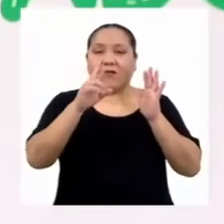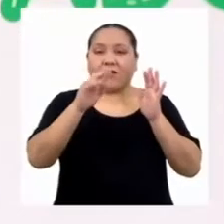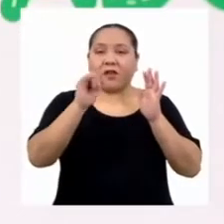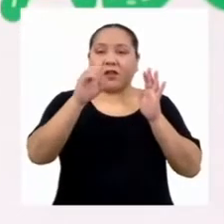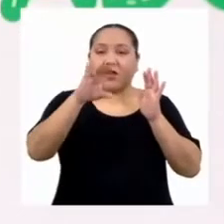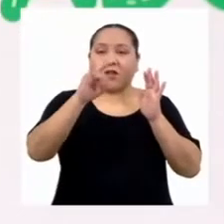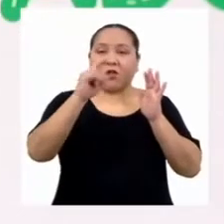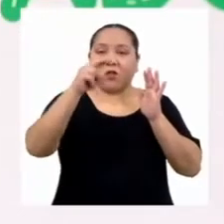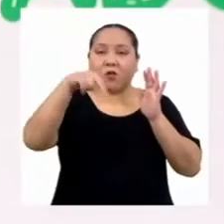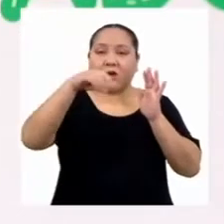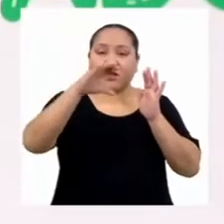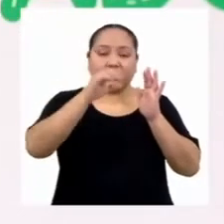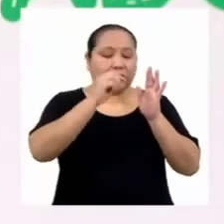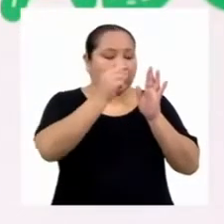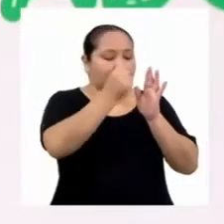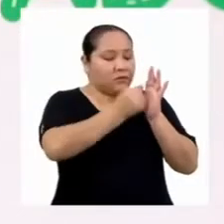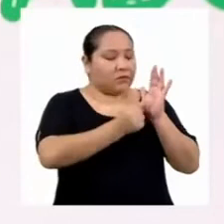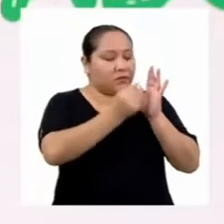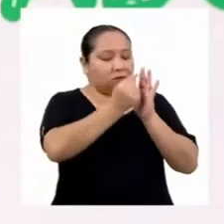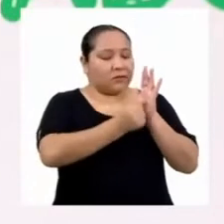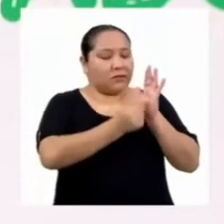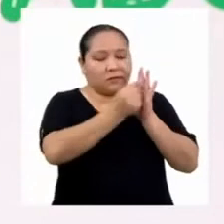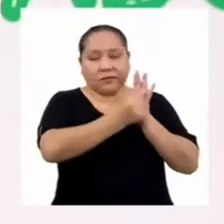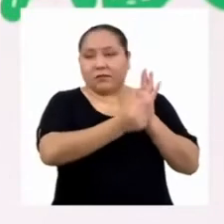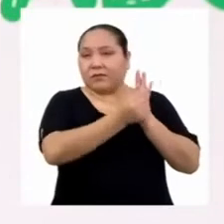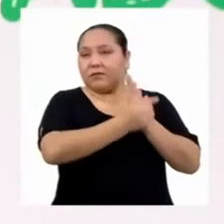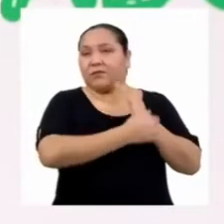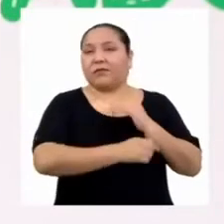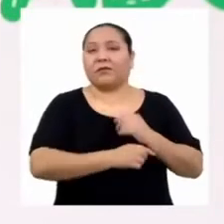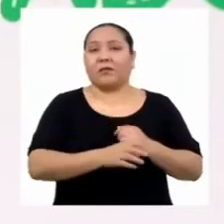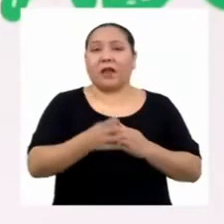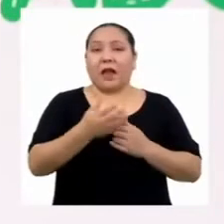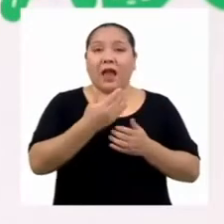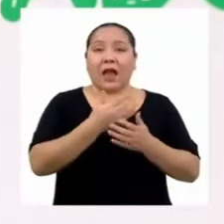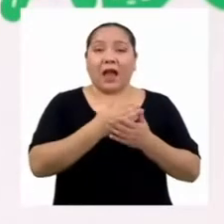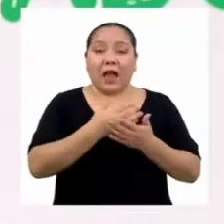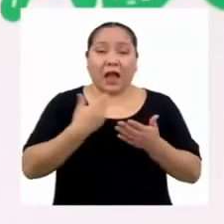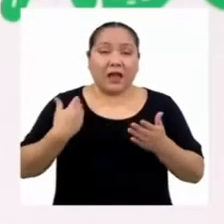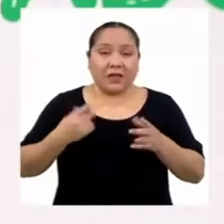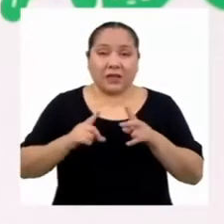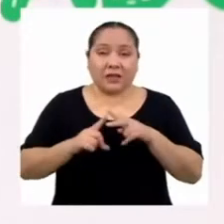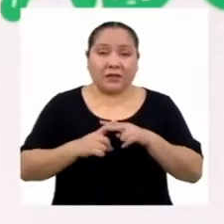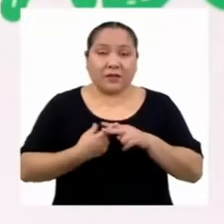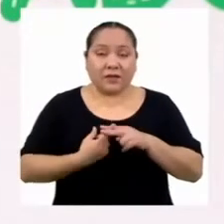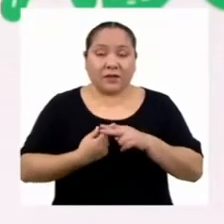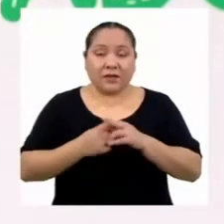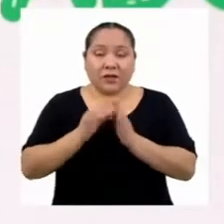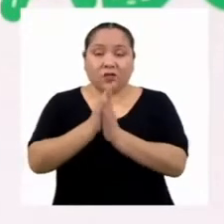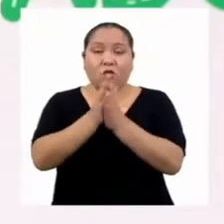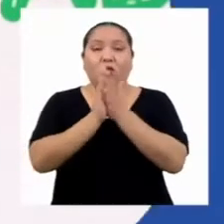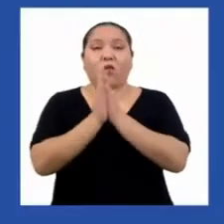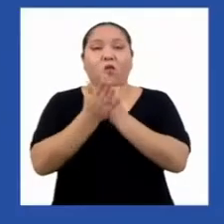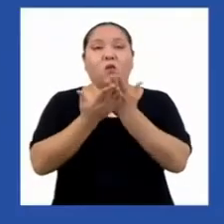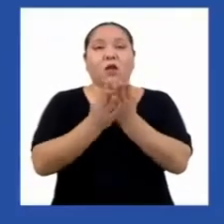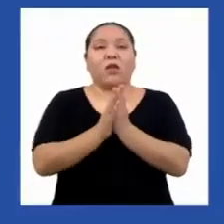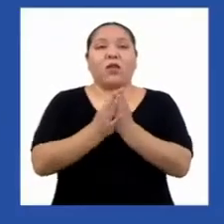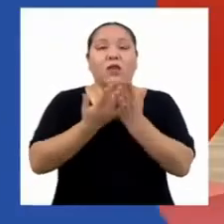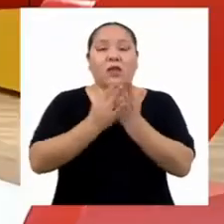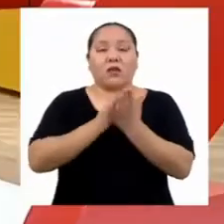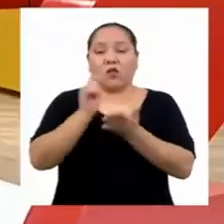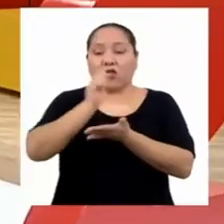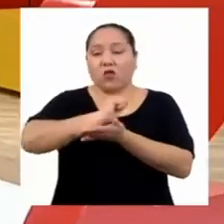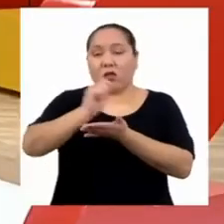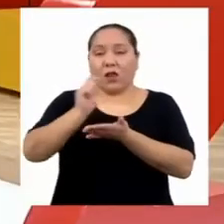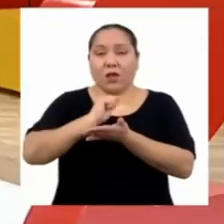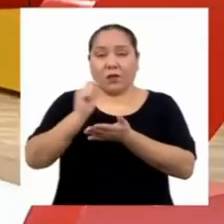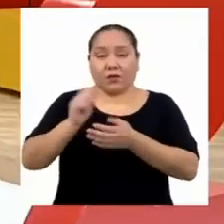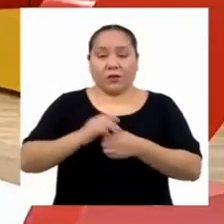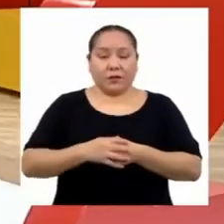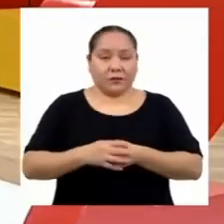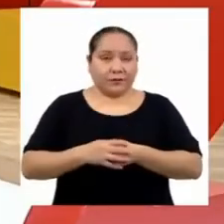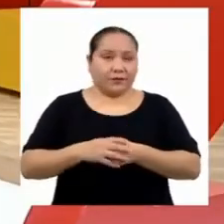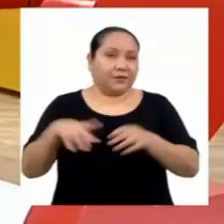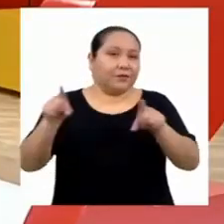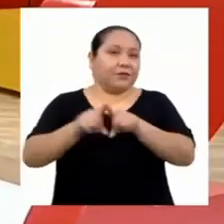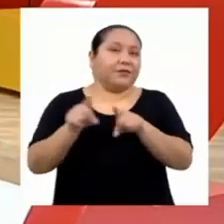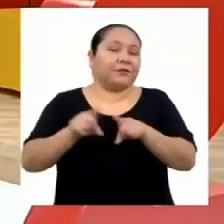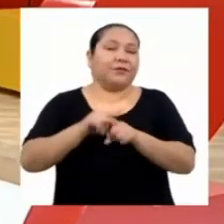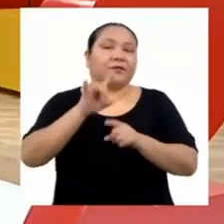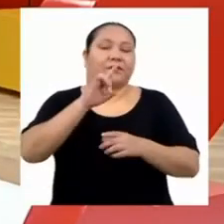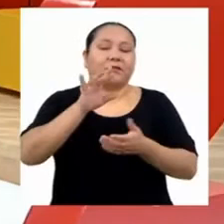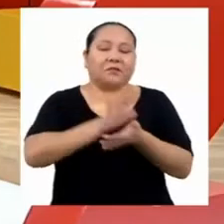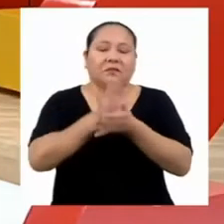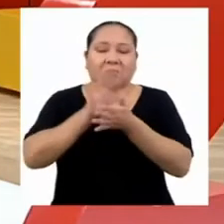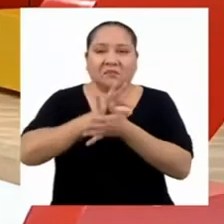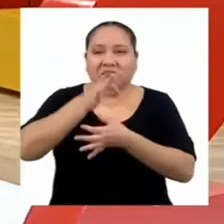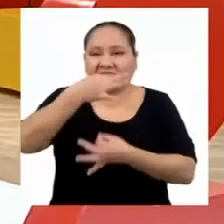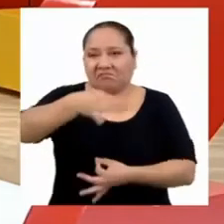iniciar con todo, tenga a tu lado todo lo que necesitas. Tu cuaderno para notas y un lápiz. Puedes usar también hojas de